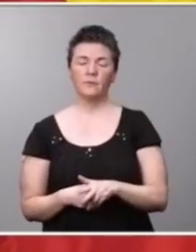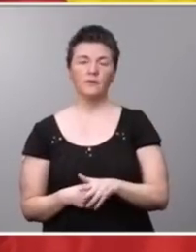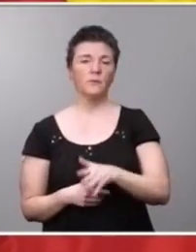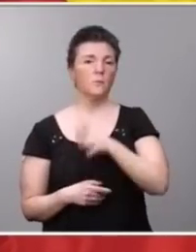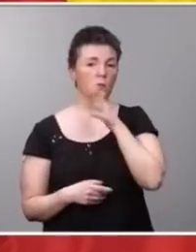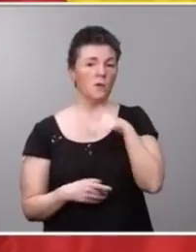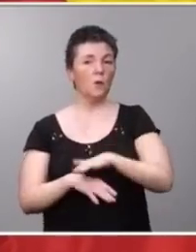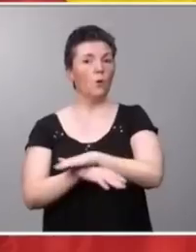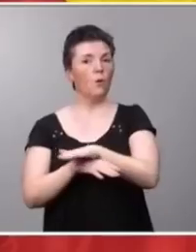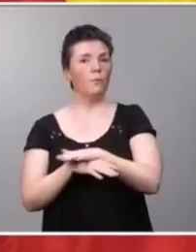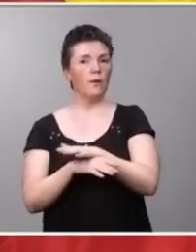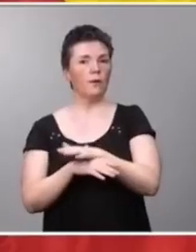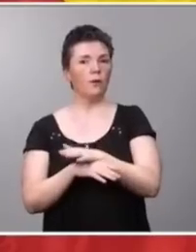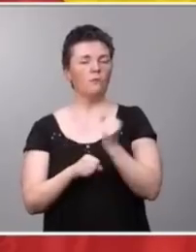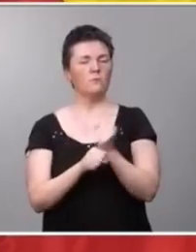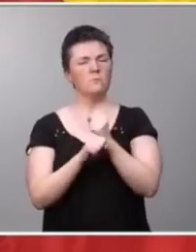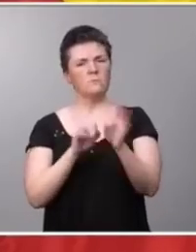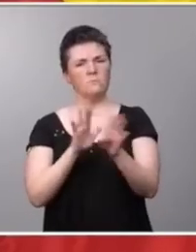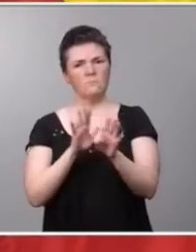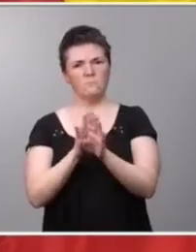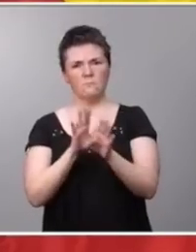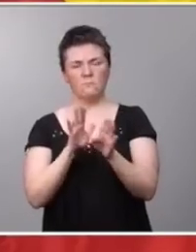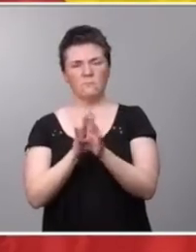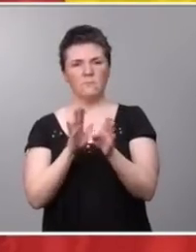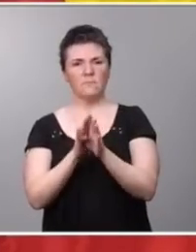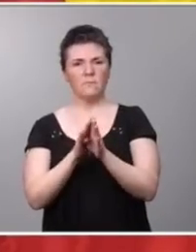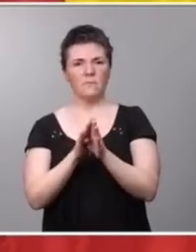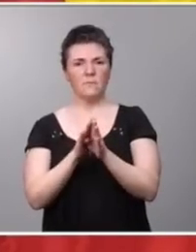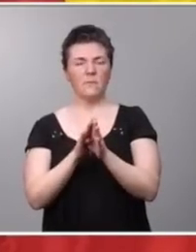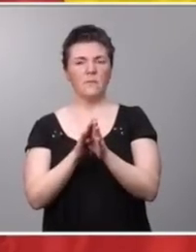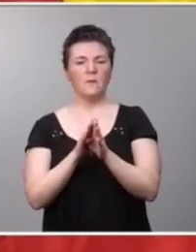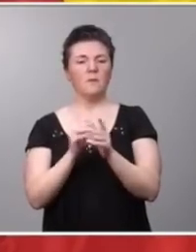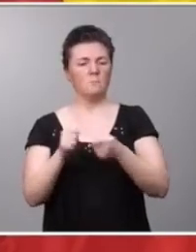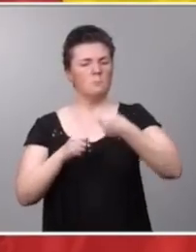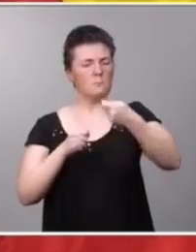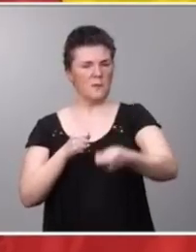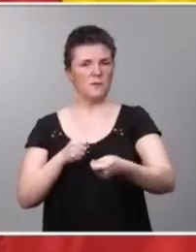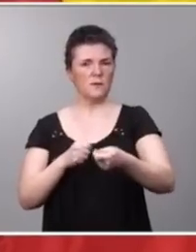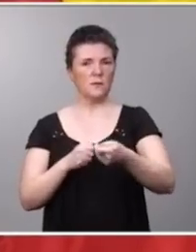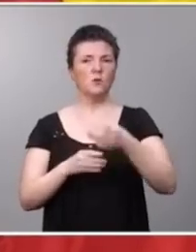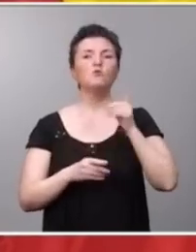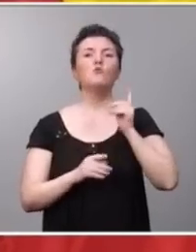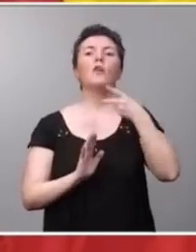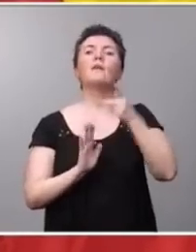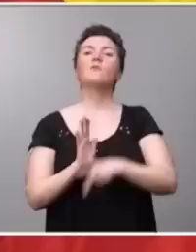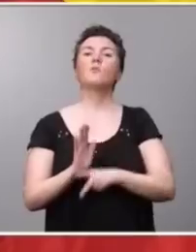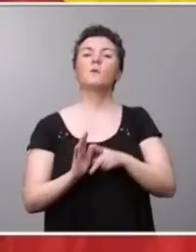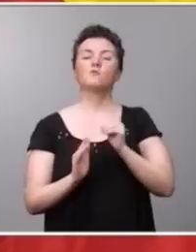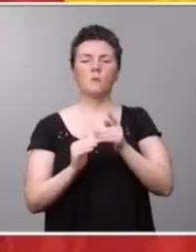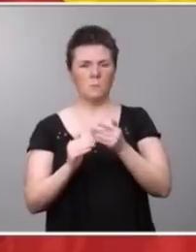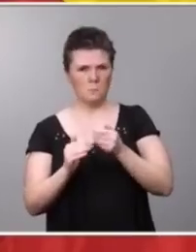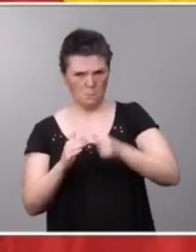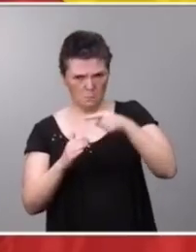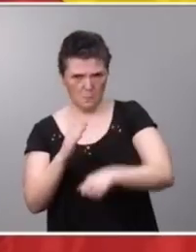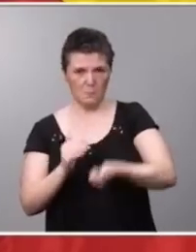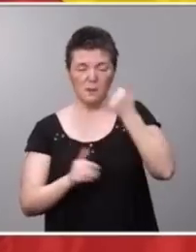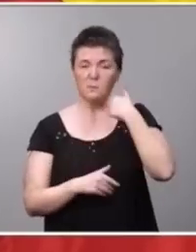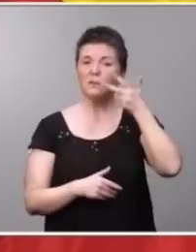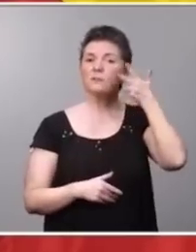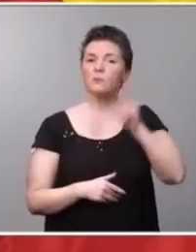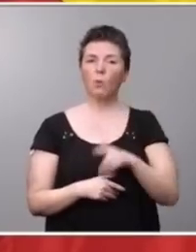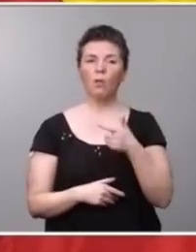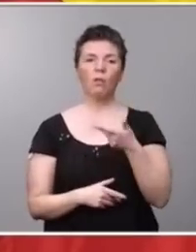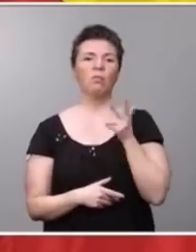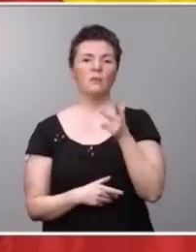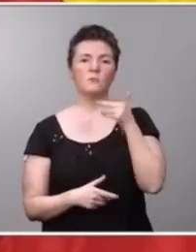no ha dejado de trabajar en ningún momento. Y vamos más allá de la aplicación normativa en materia de reconocimiento de los derechos de las